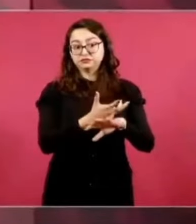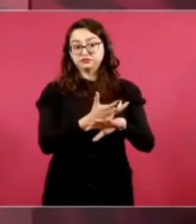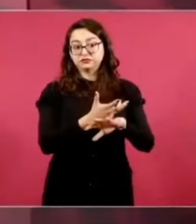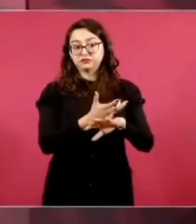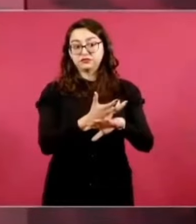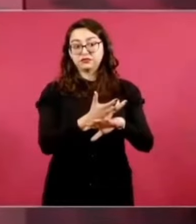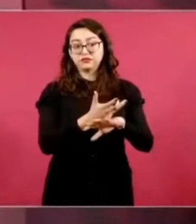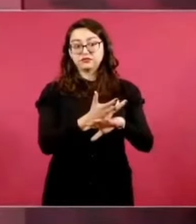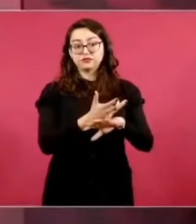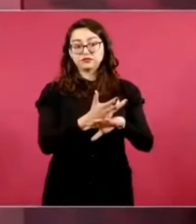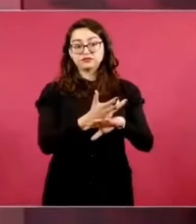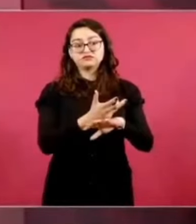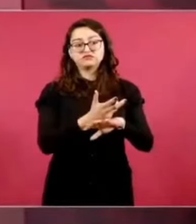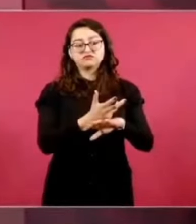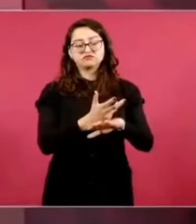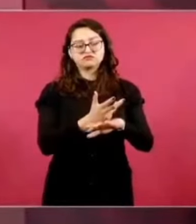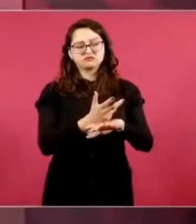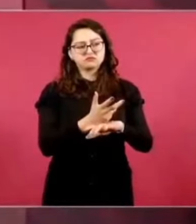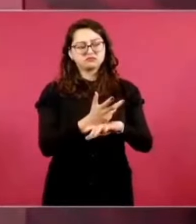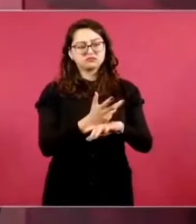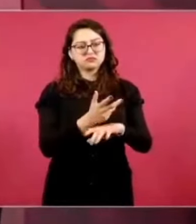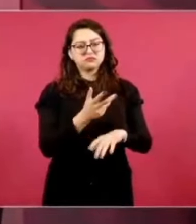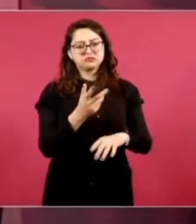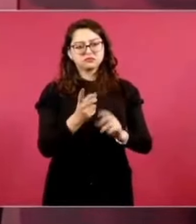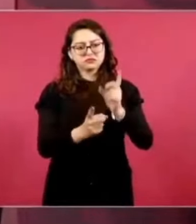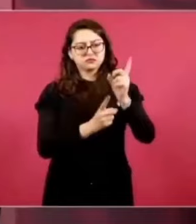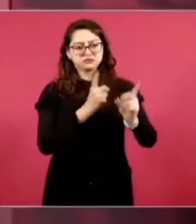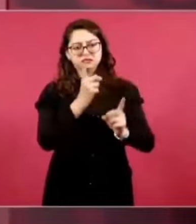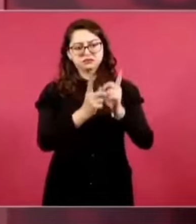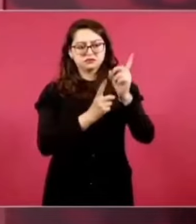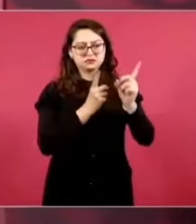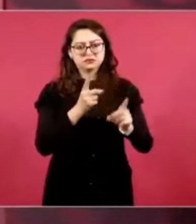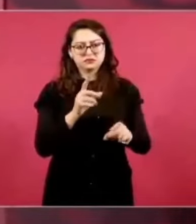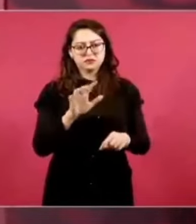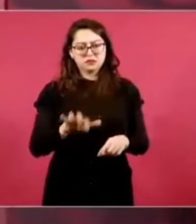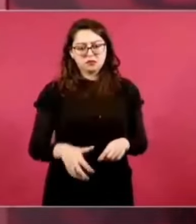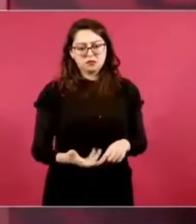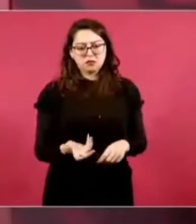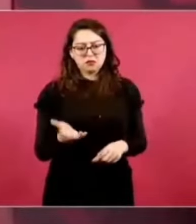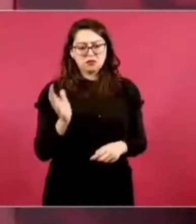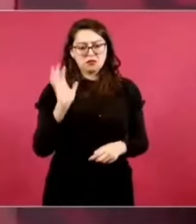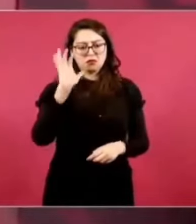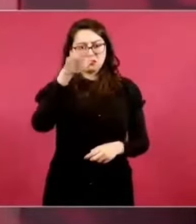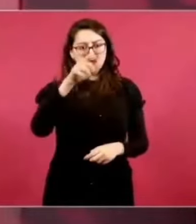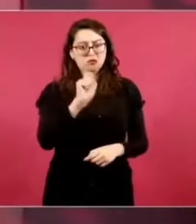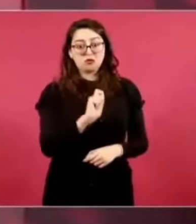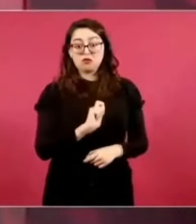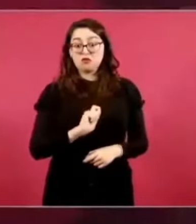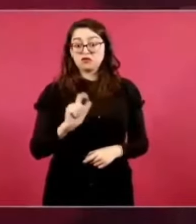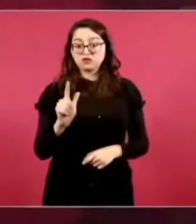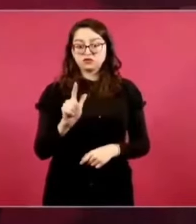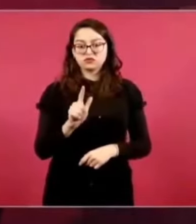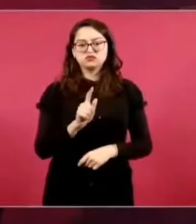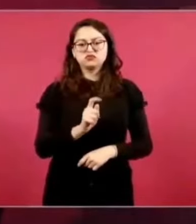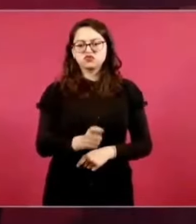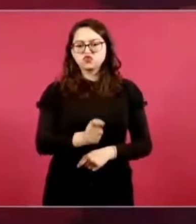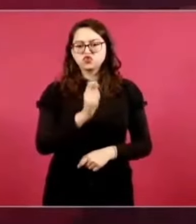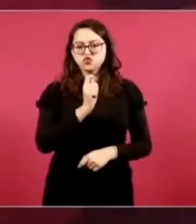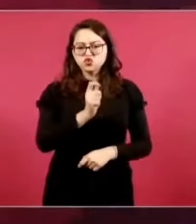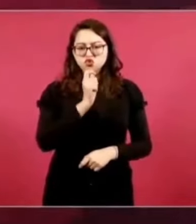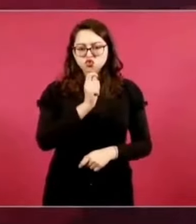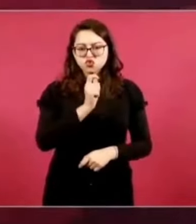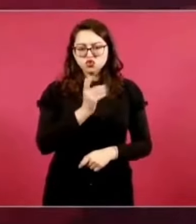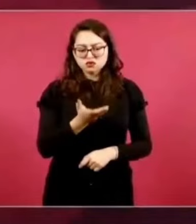basquetbolistas de la liga profesional puedan formar marihuana. Ahora,